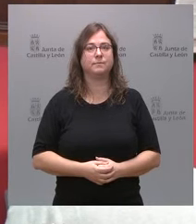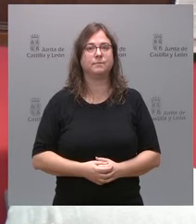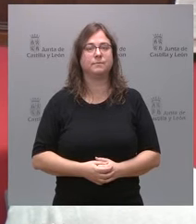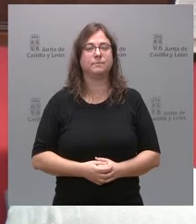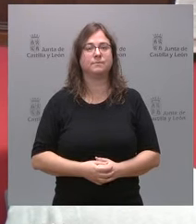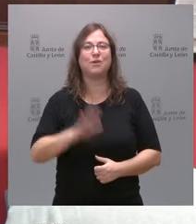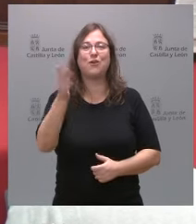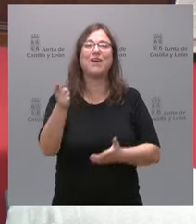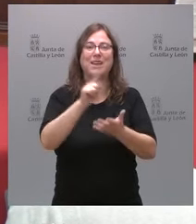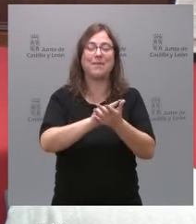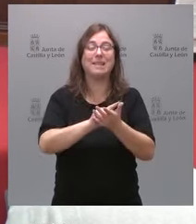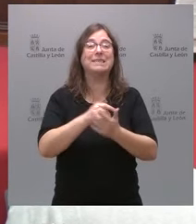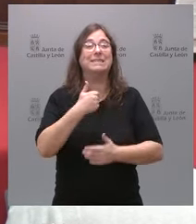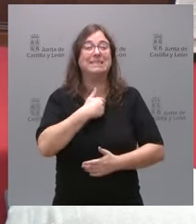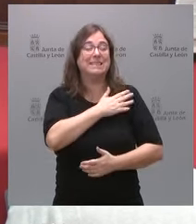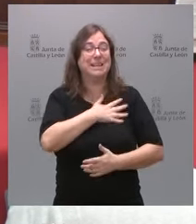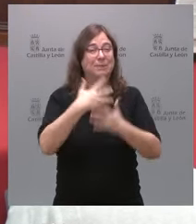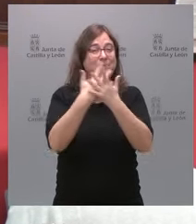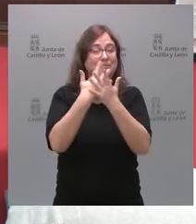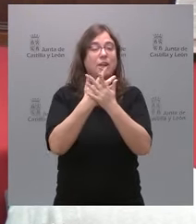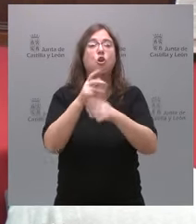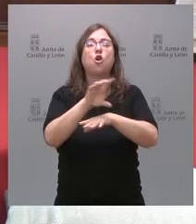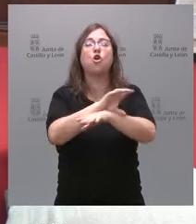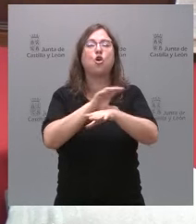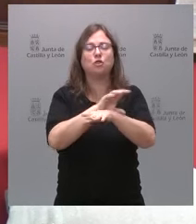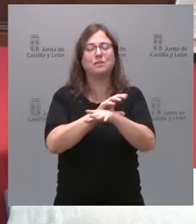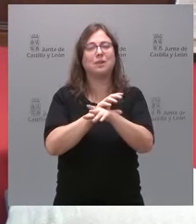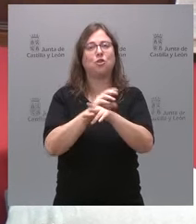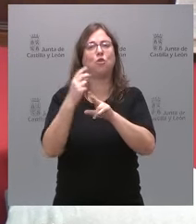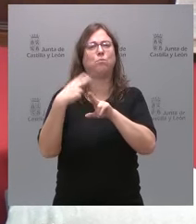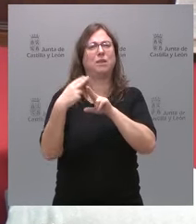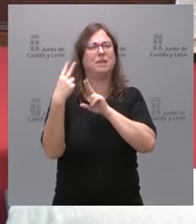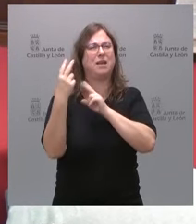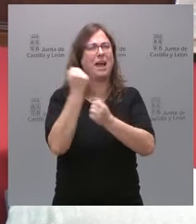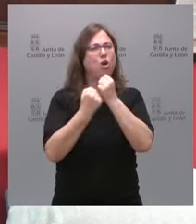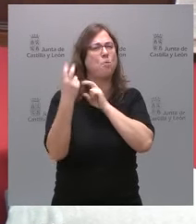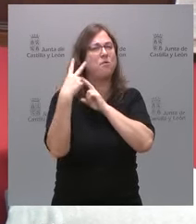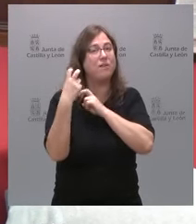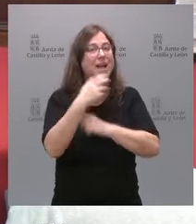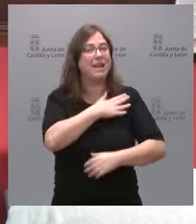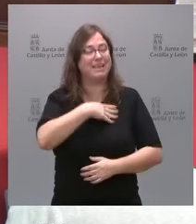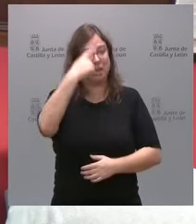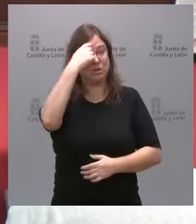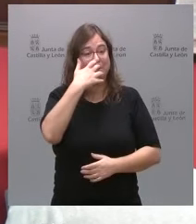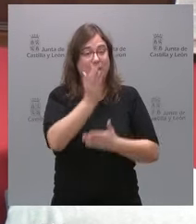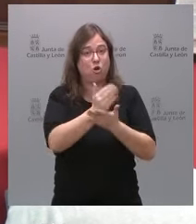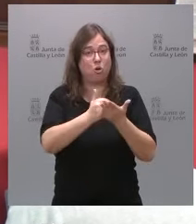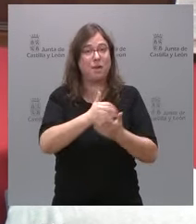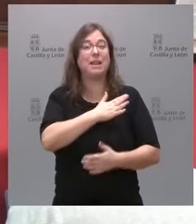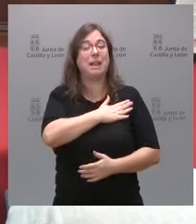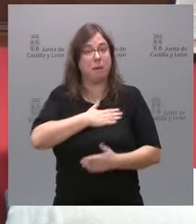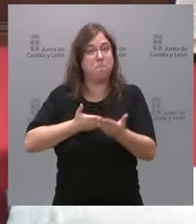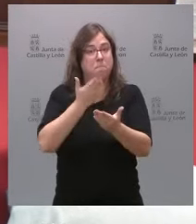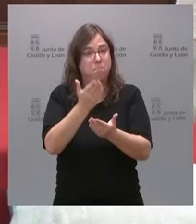Buenas, de nuevo, sí. Por concretar un poco el Consejo de Política Económica y Fiscal, me gustaría saber si la comunidad pediría la condonación